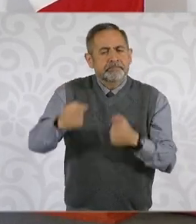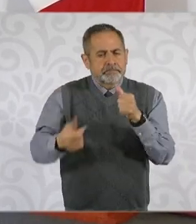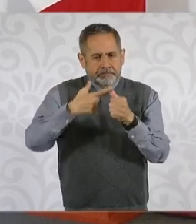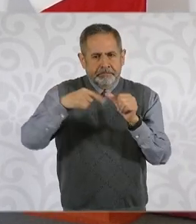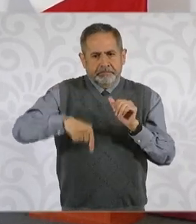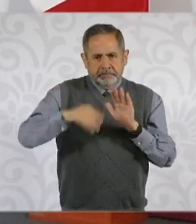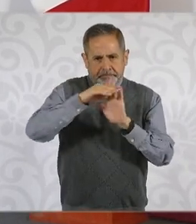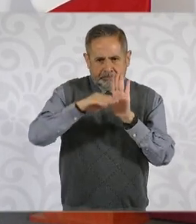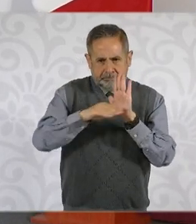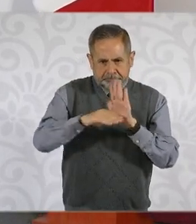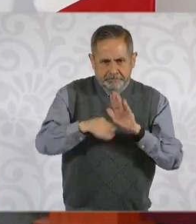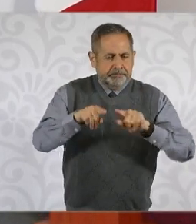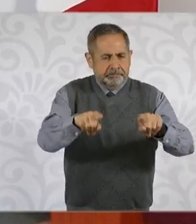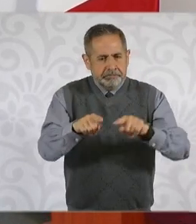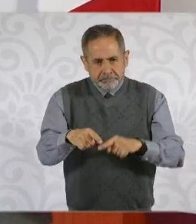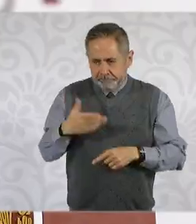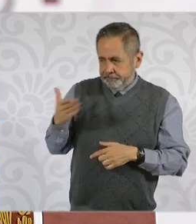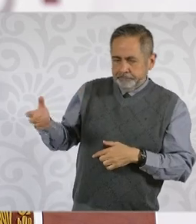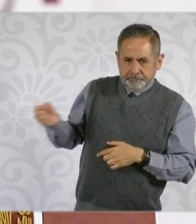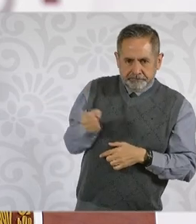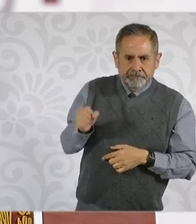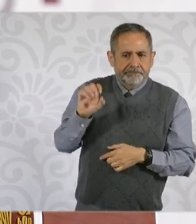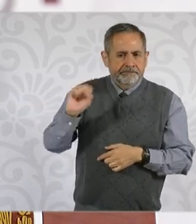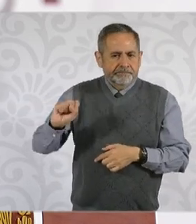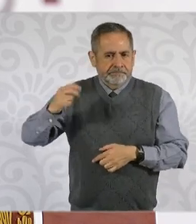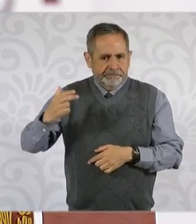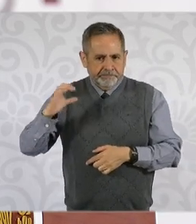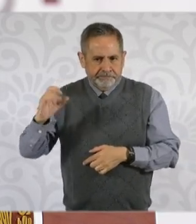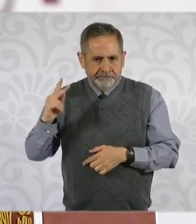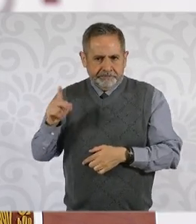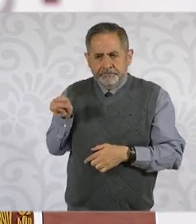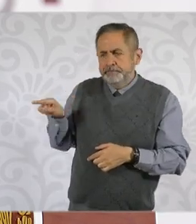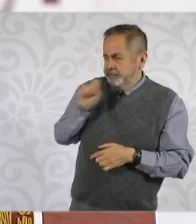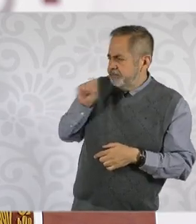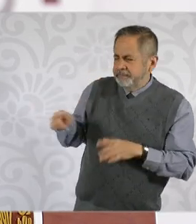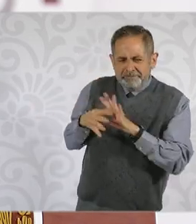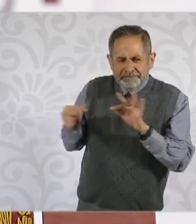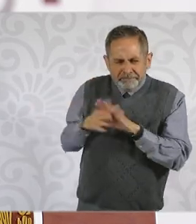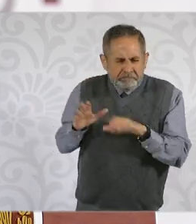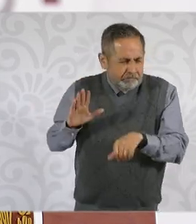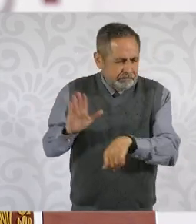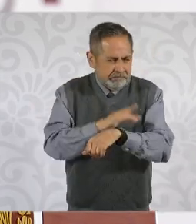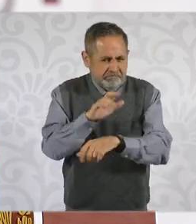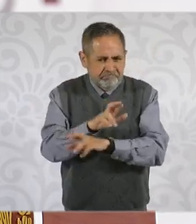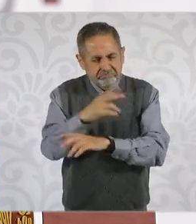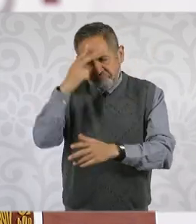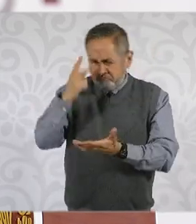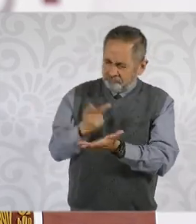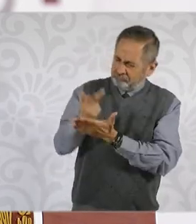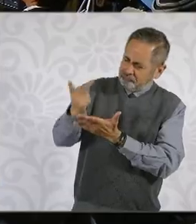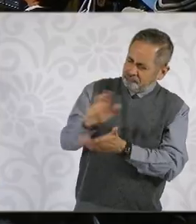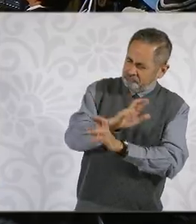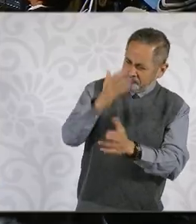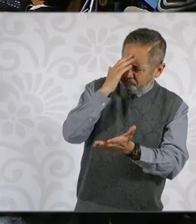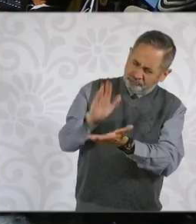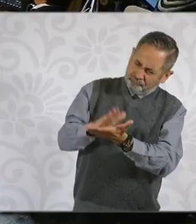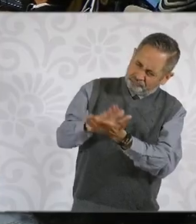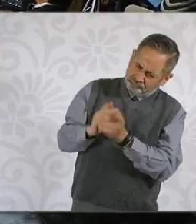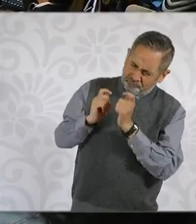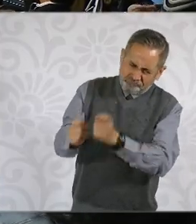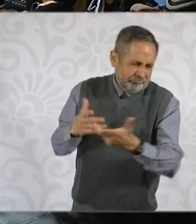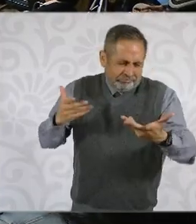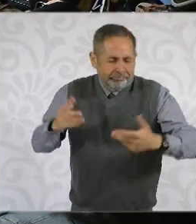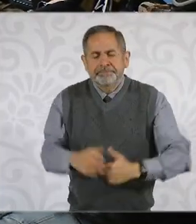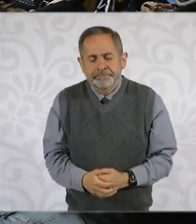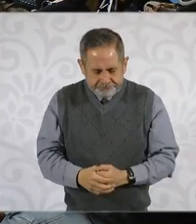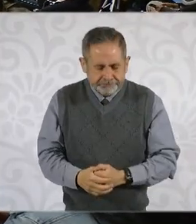pues le vamos a pedir al secretario de Hacienda que también informe sobre ello y por qué es este reconocimiento. Finalmente,